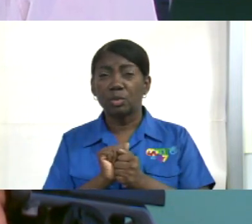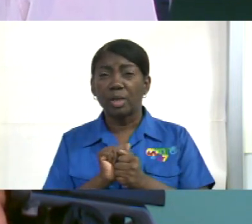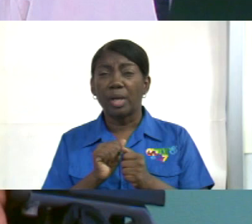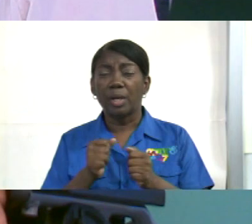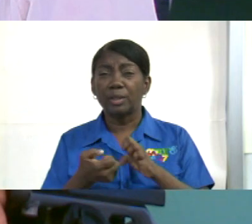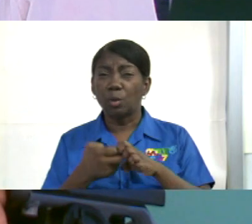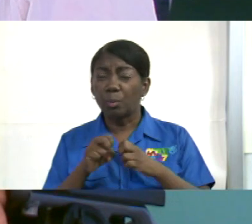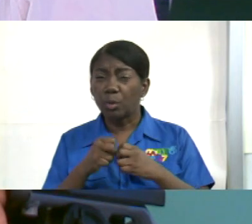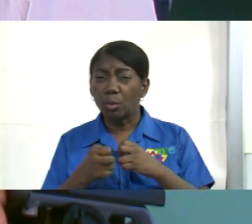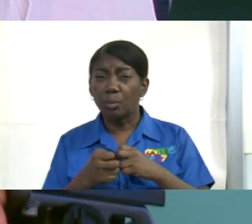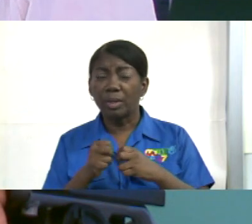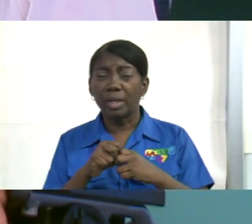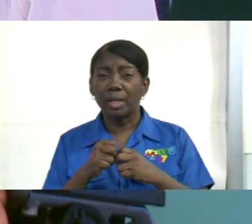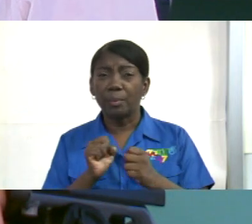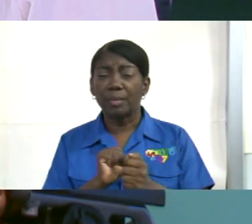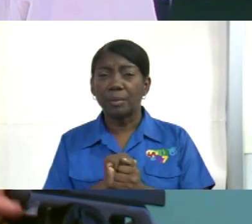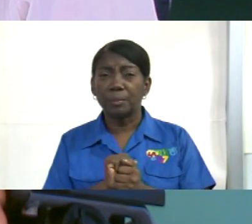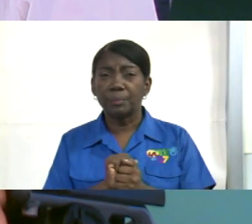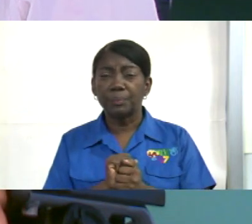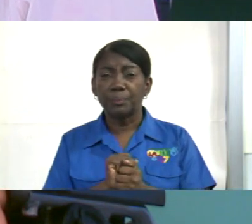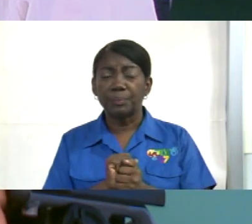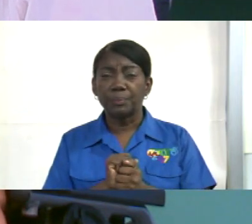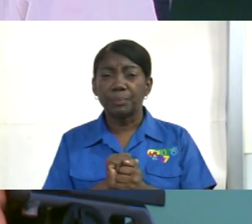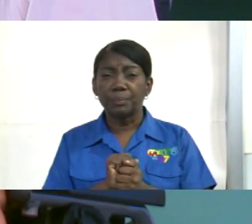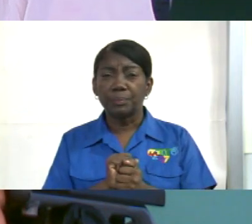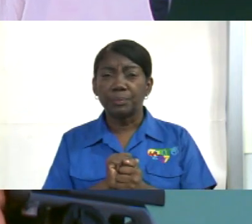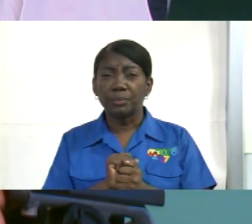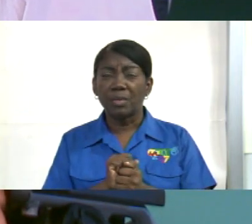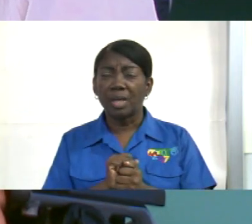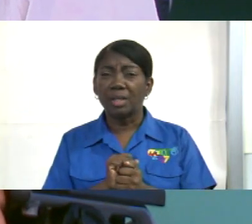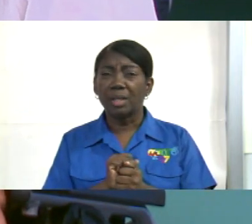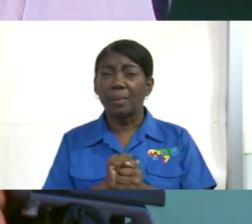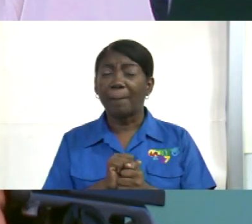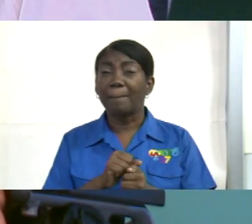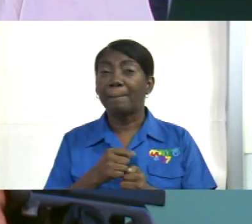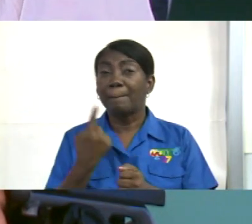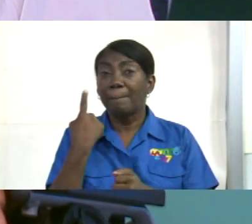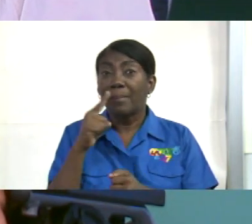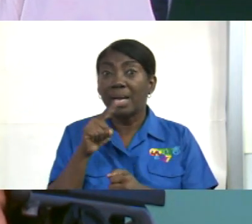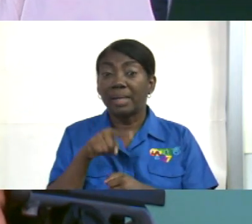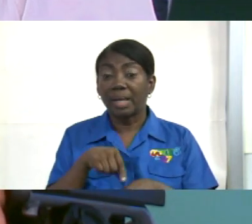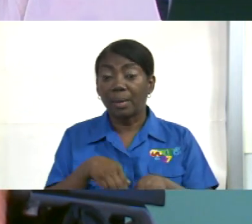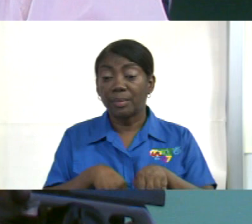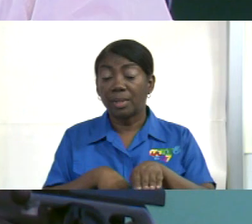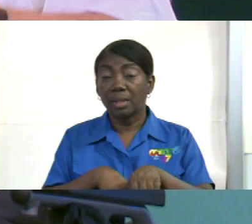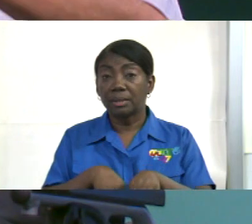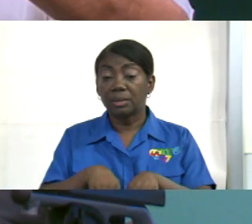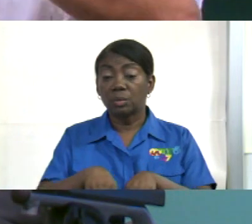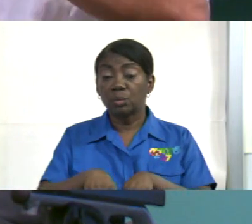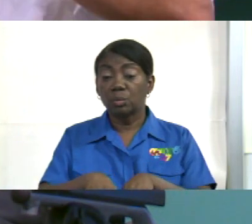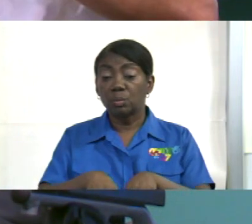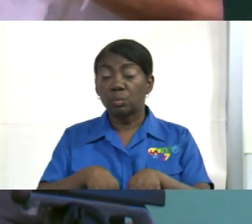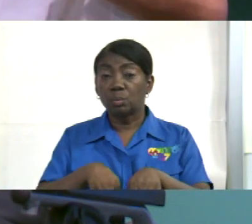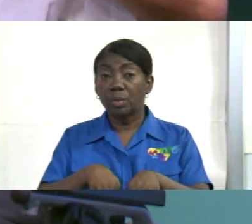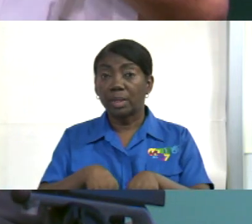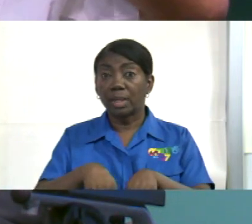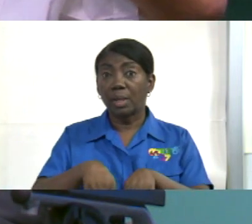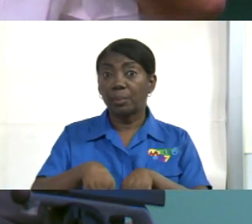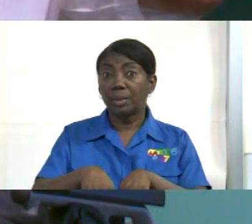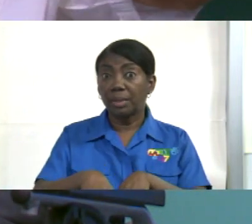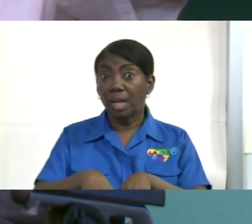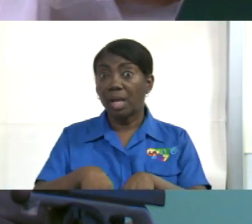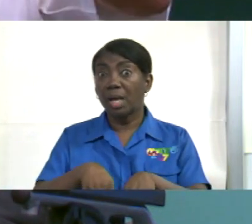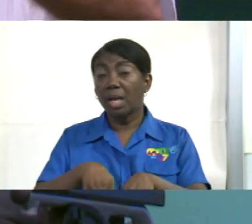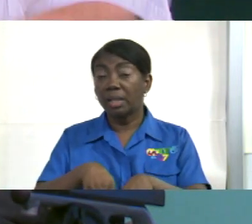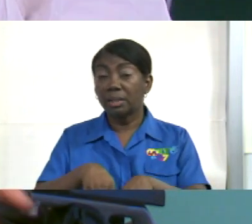Problema para caminar. Tenía mucho problema para caminar ahí. Y después de eso,